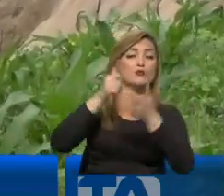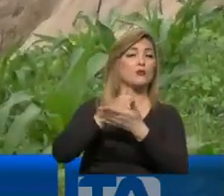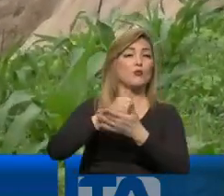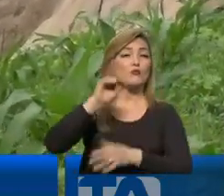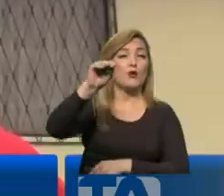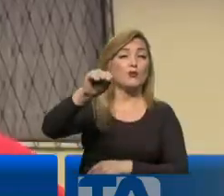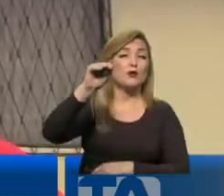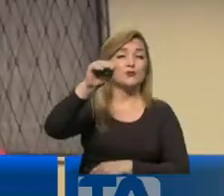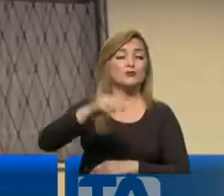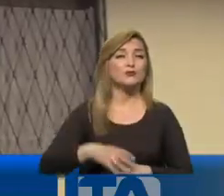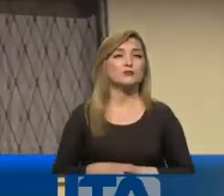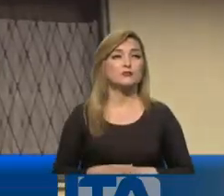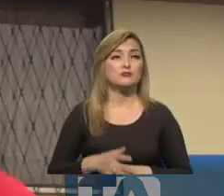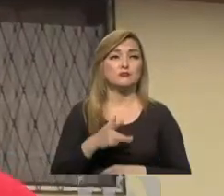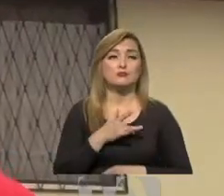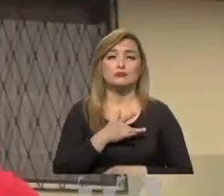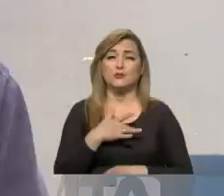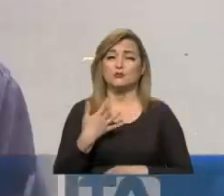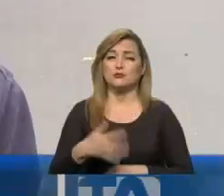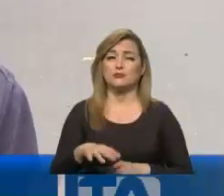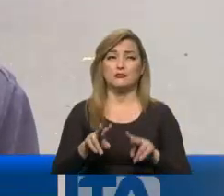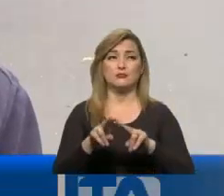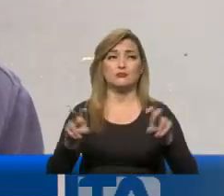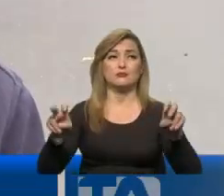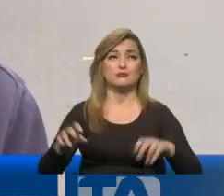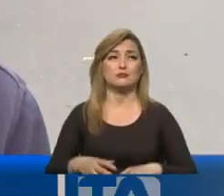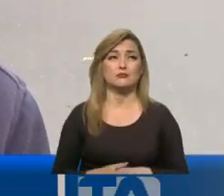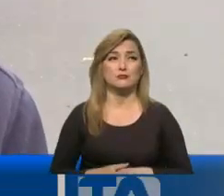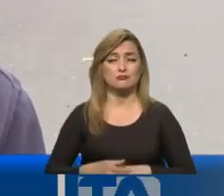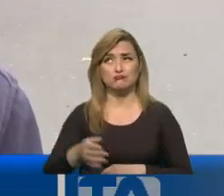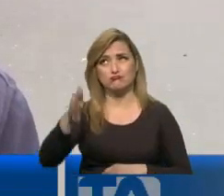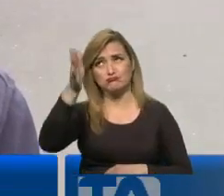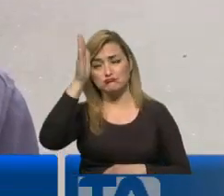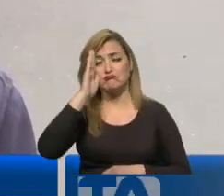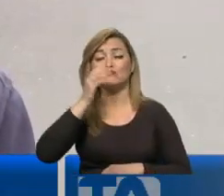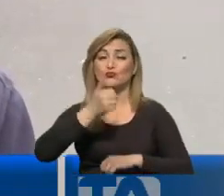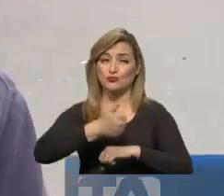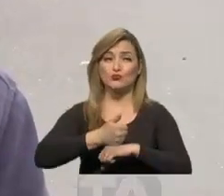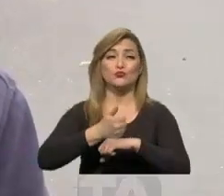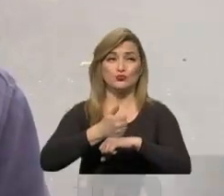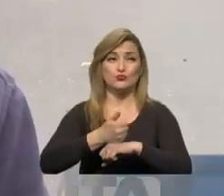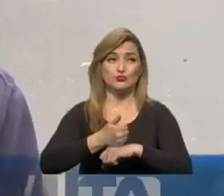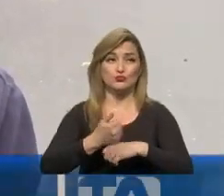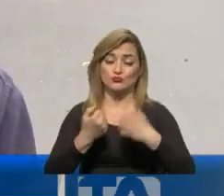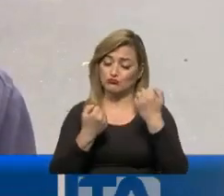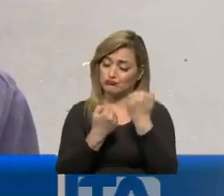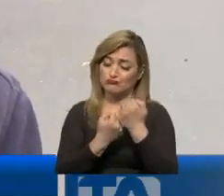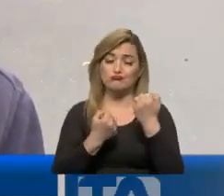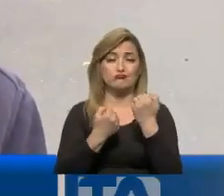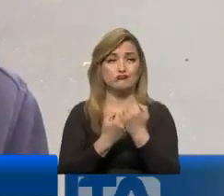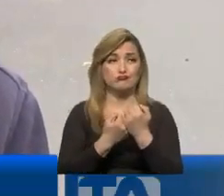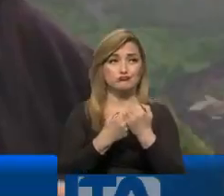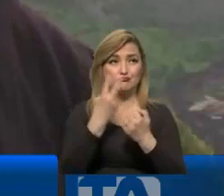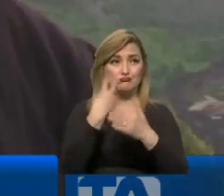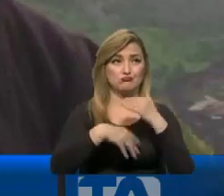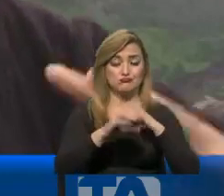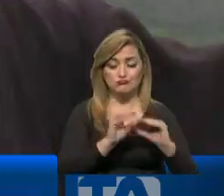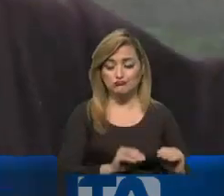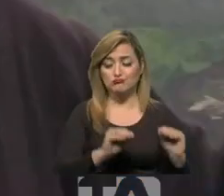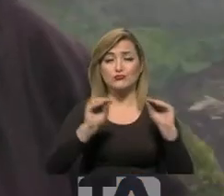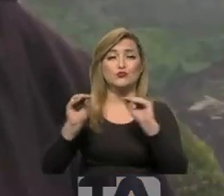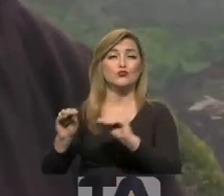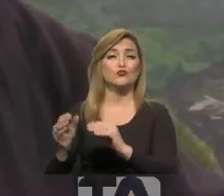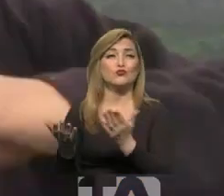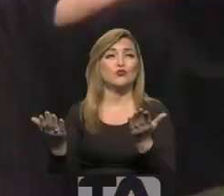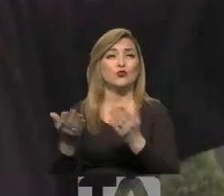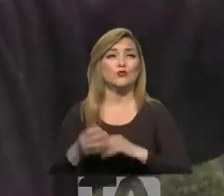provincia de Chimborazo sintieron una furia natural. Meramente Diosito y después las autoridades nos ampare donde llevaran nuestros hijos. Como un